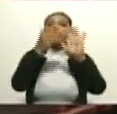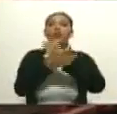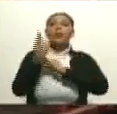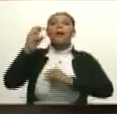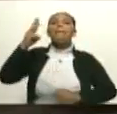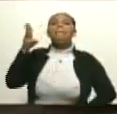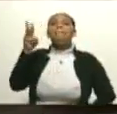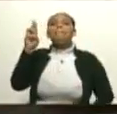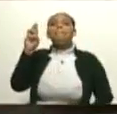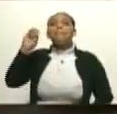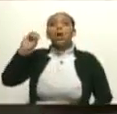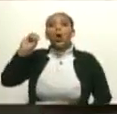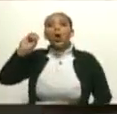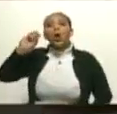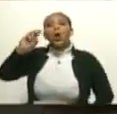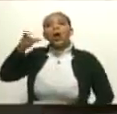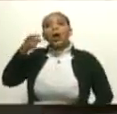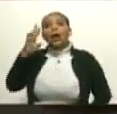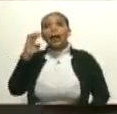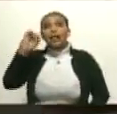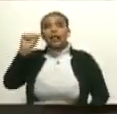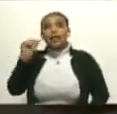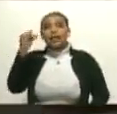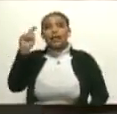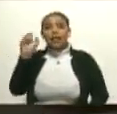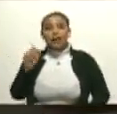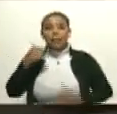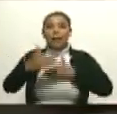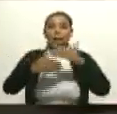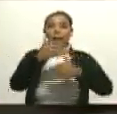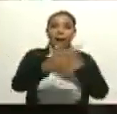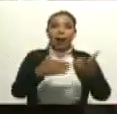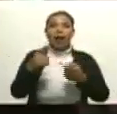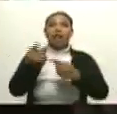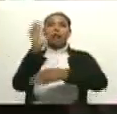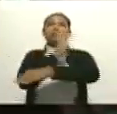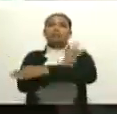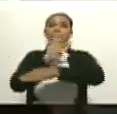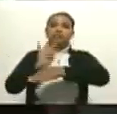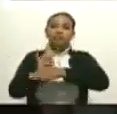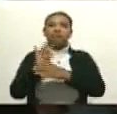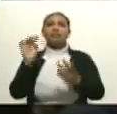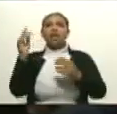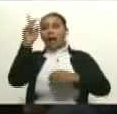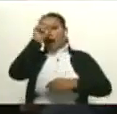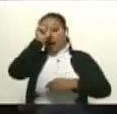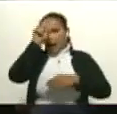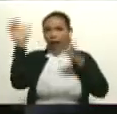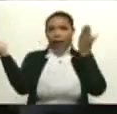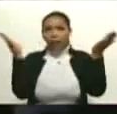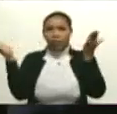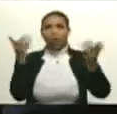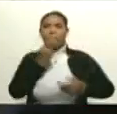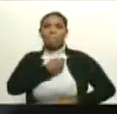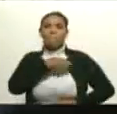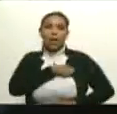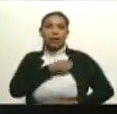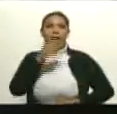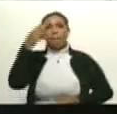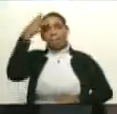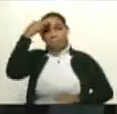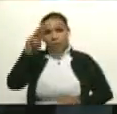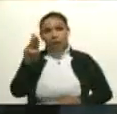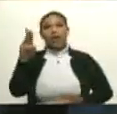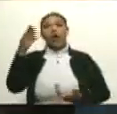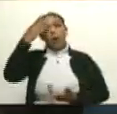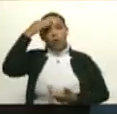permitió que vinieran aquí propuestas desde Burkina Faso, desde Egipto, Italia, España, México, Argentina, Bolivia, Cuba,